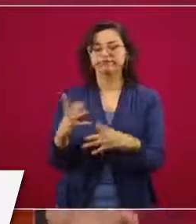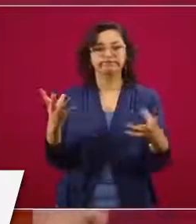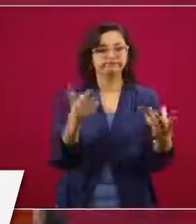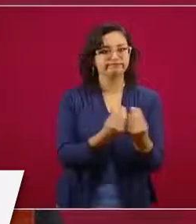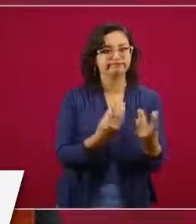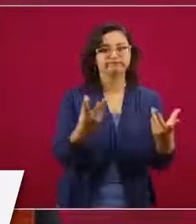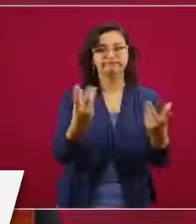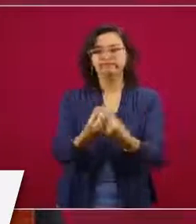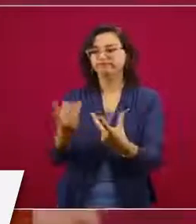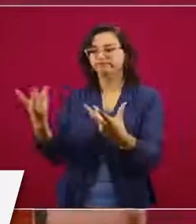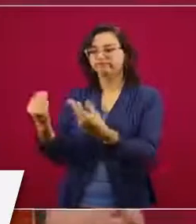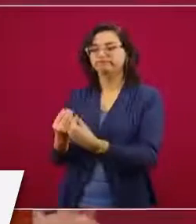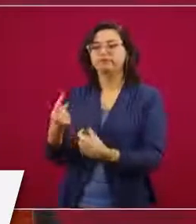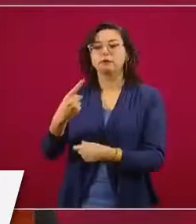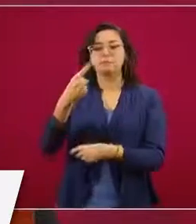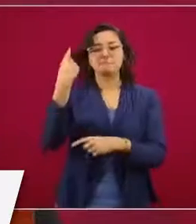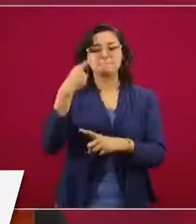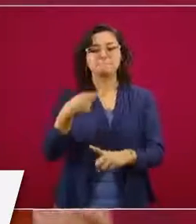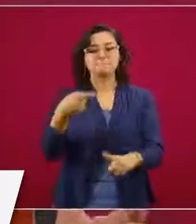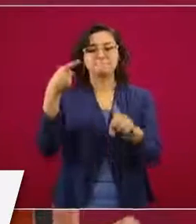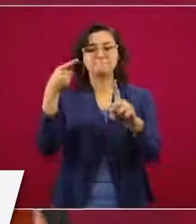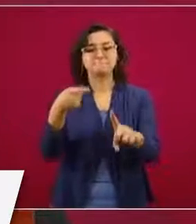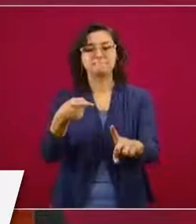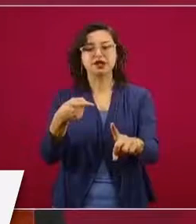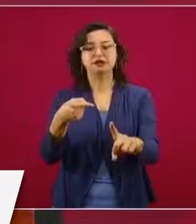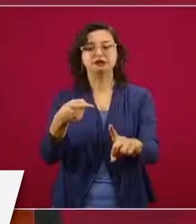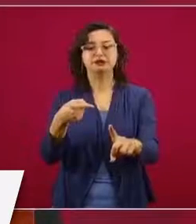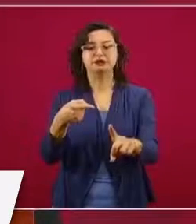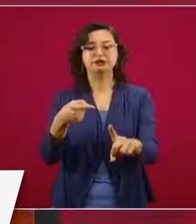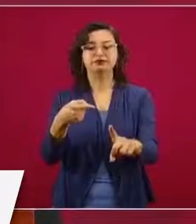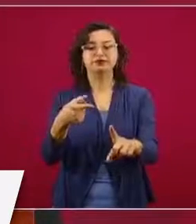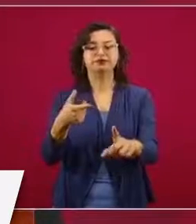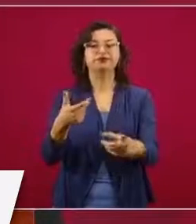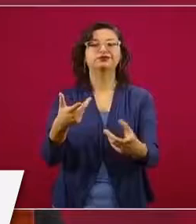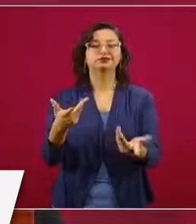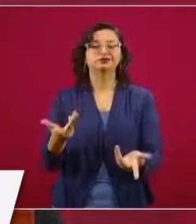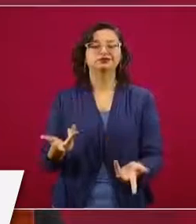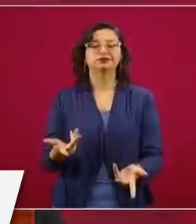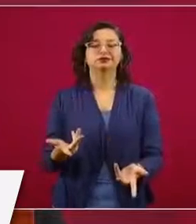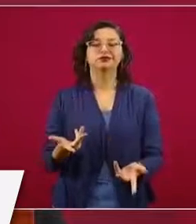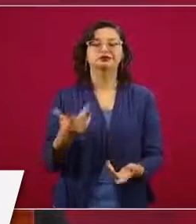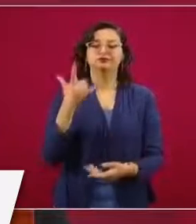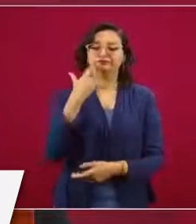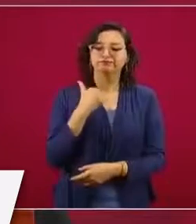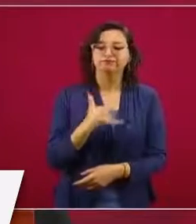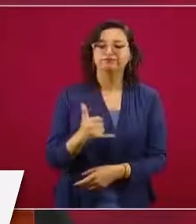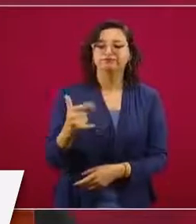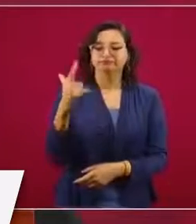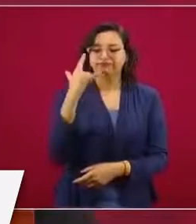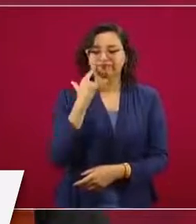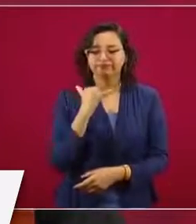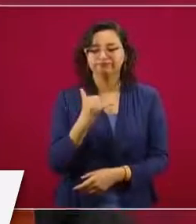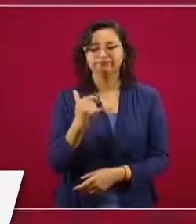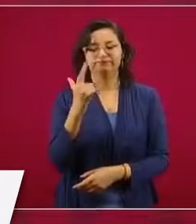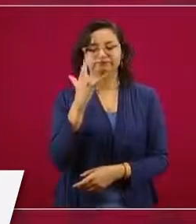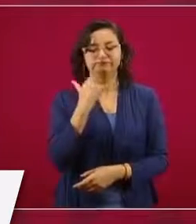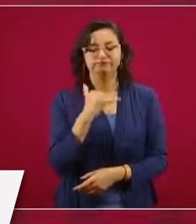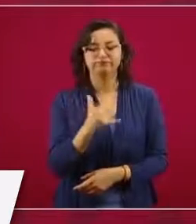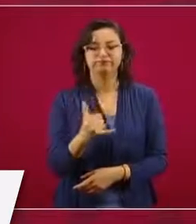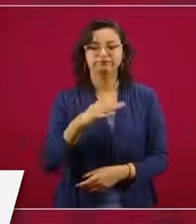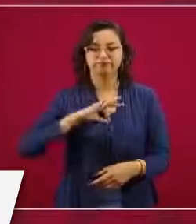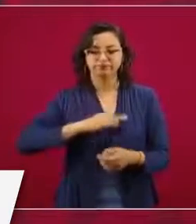seguir tratando esta